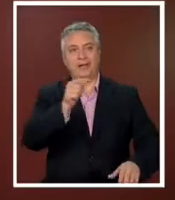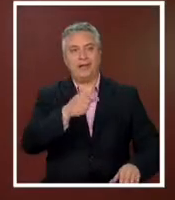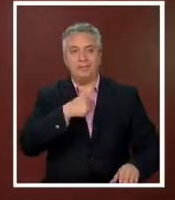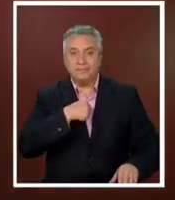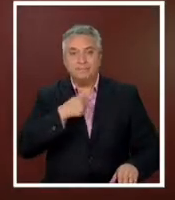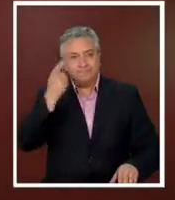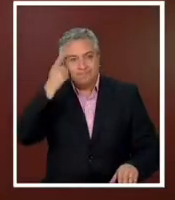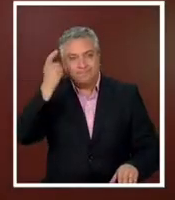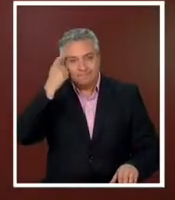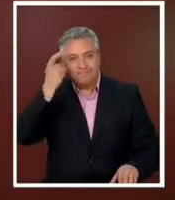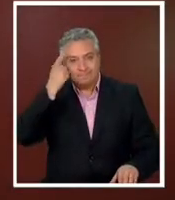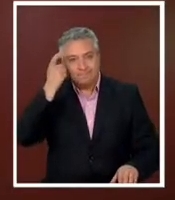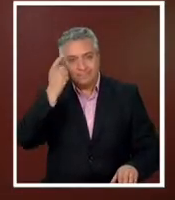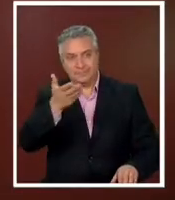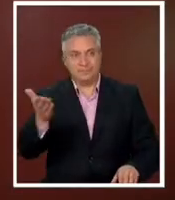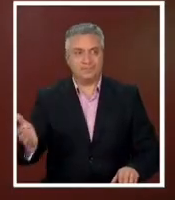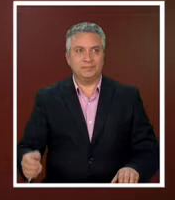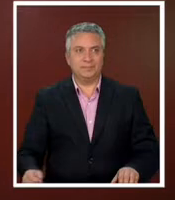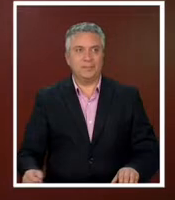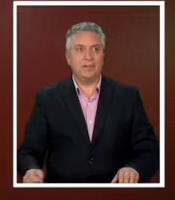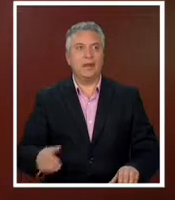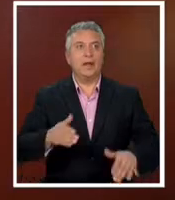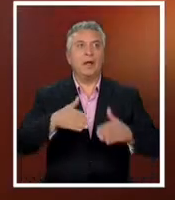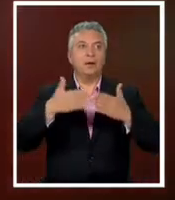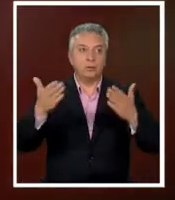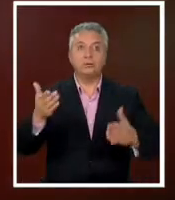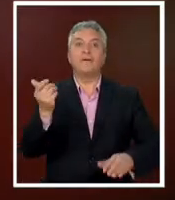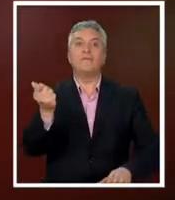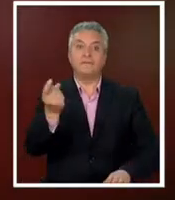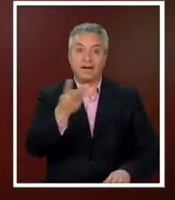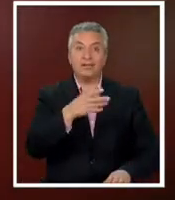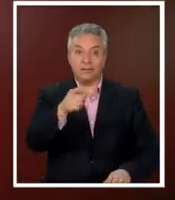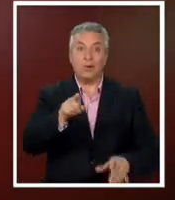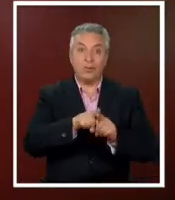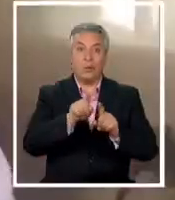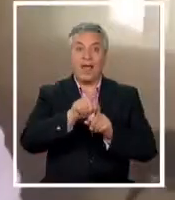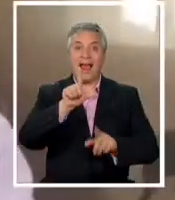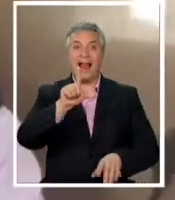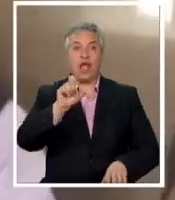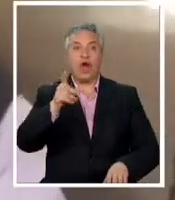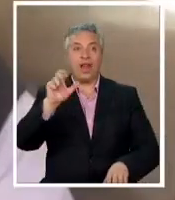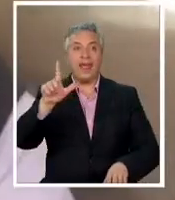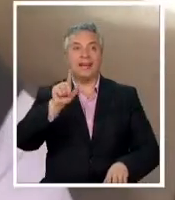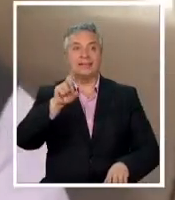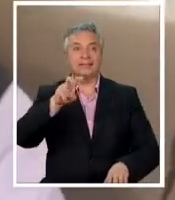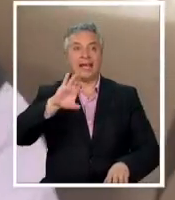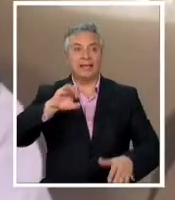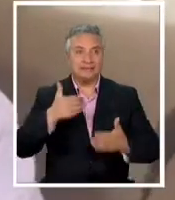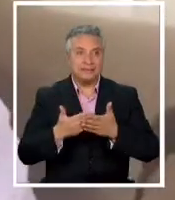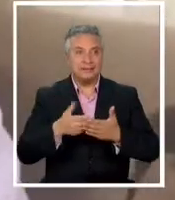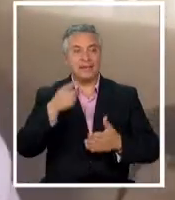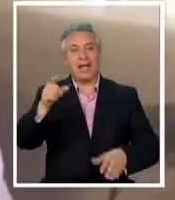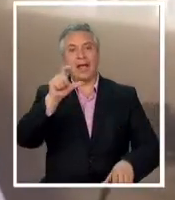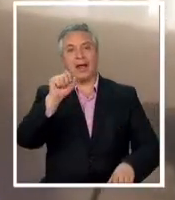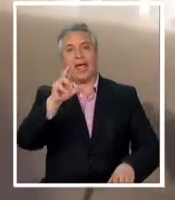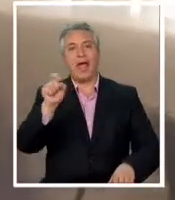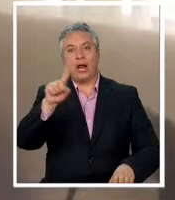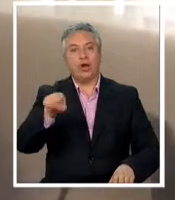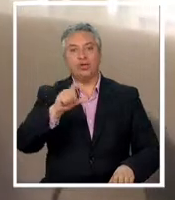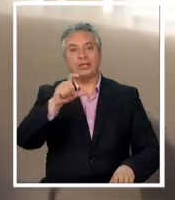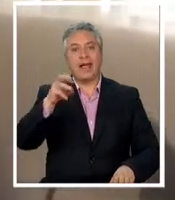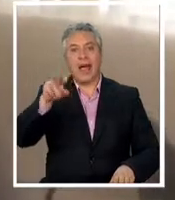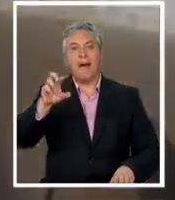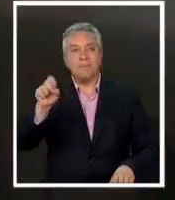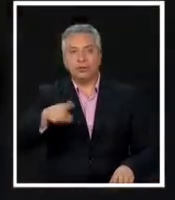sin embargo son varios como Sánchez y Carlos Campos quienes decidieron que la muerte no